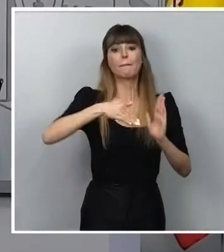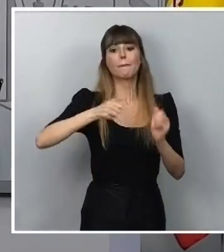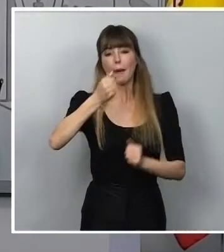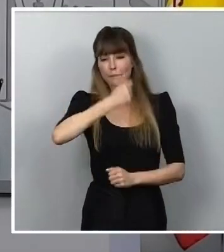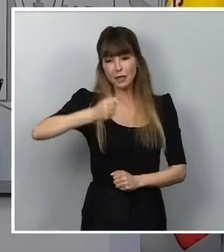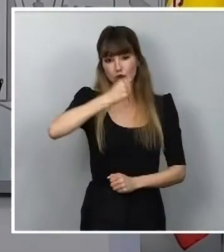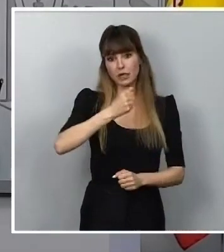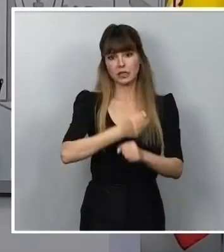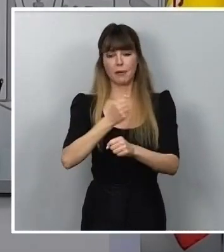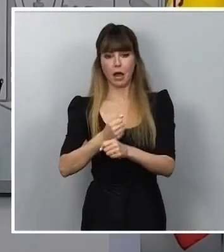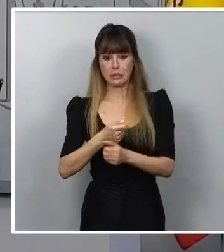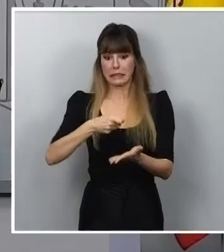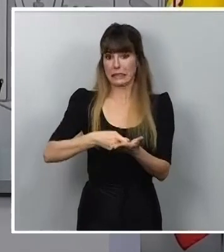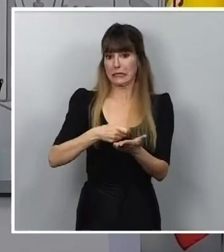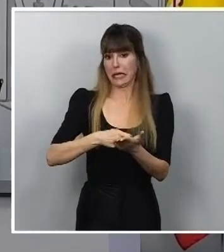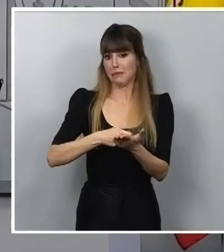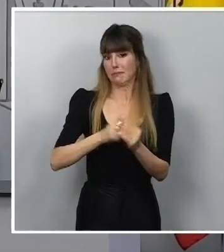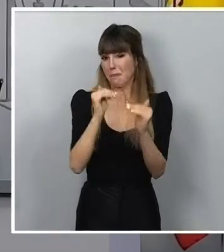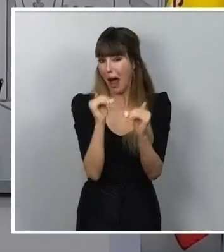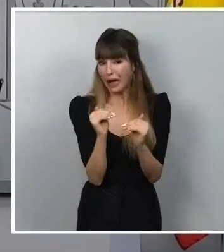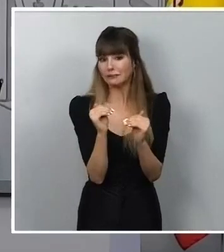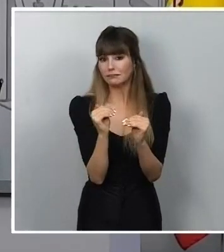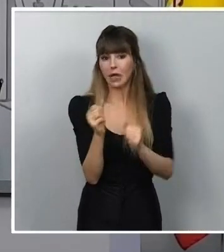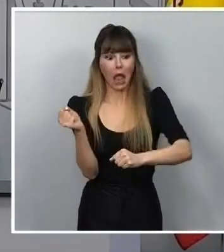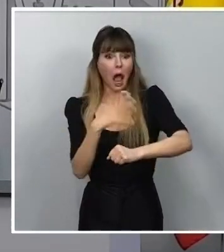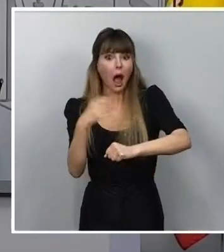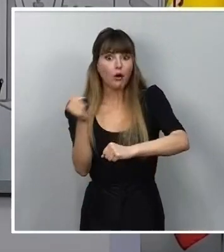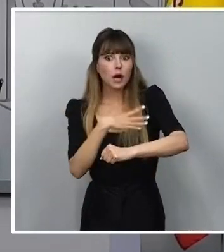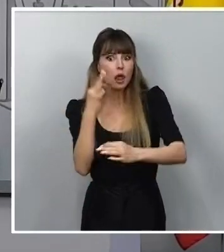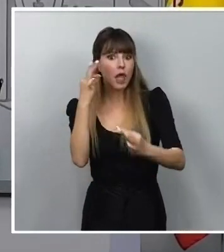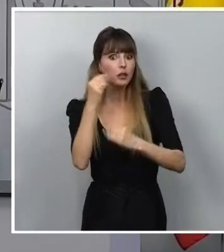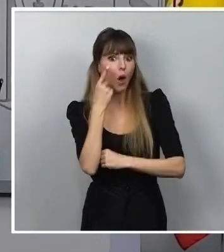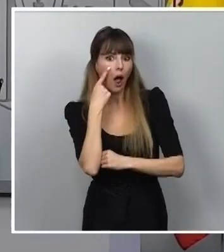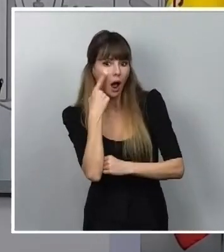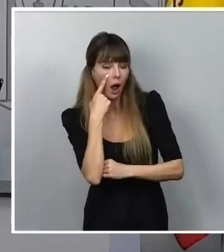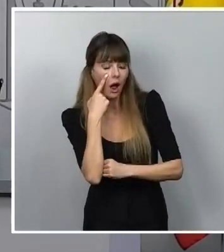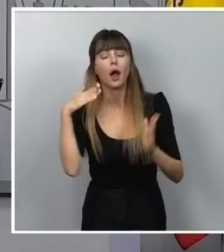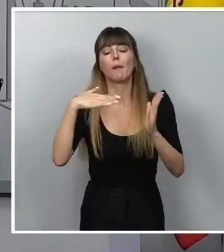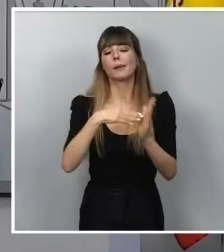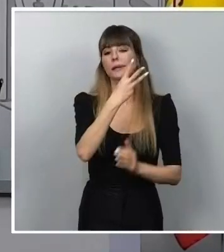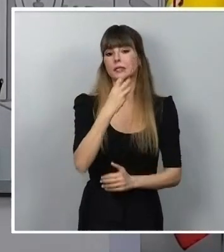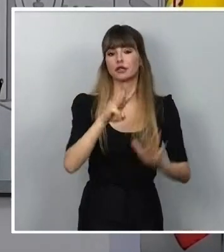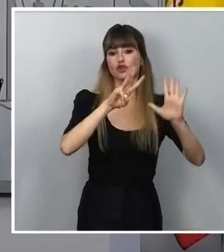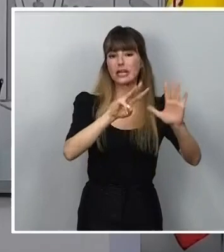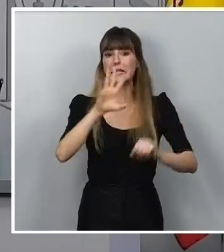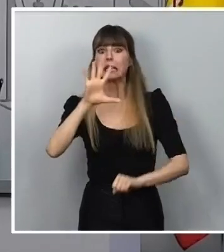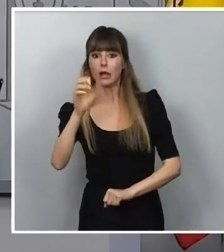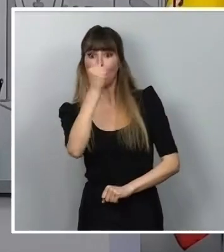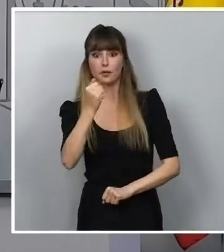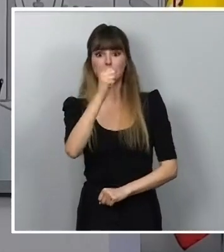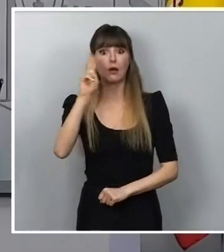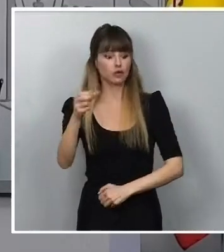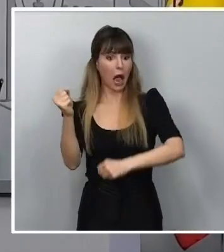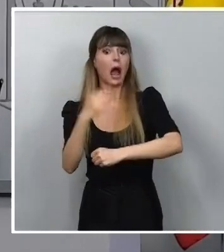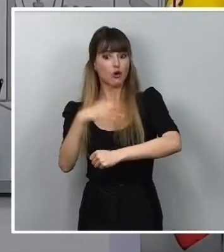con renta baja que se van a ahorrar, fíjense en el dato, 1.385 millones de